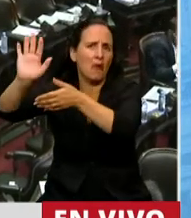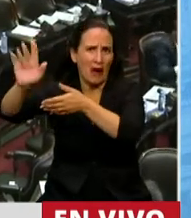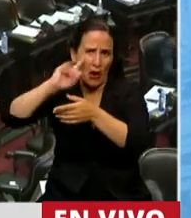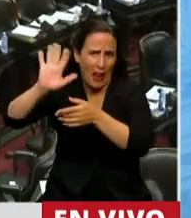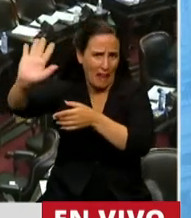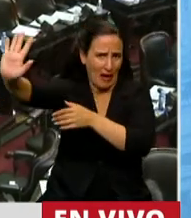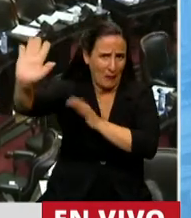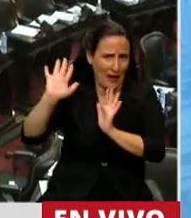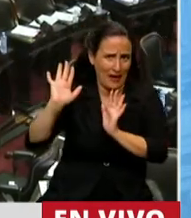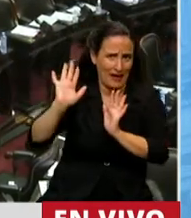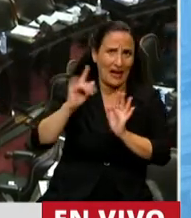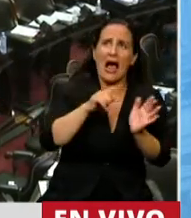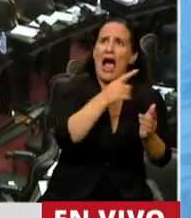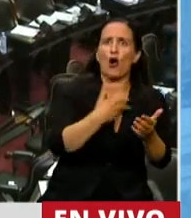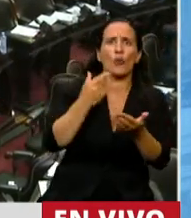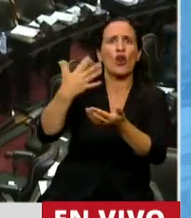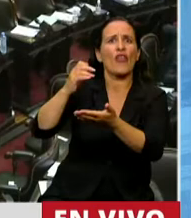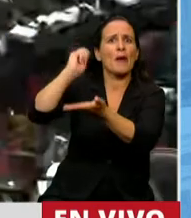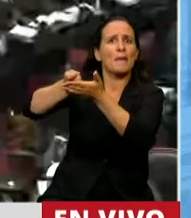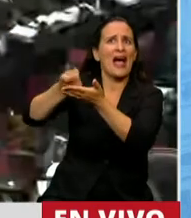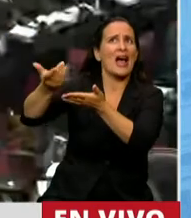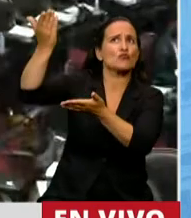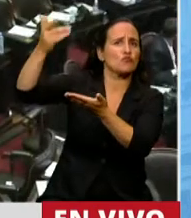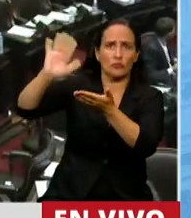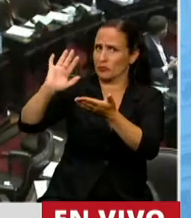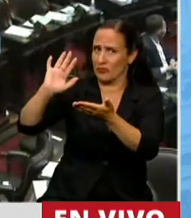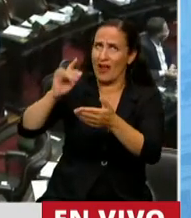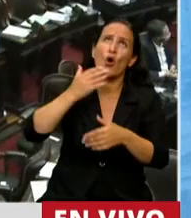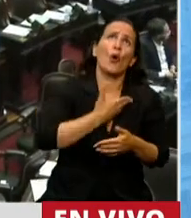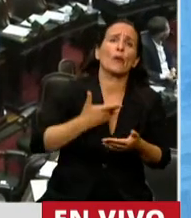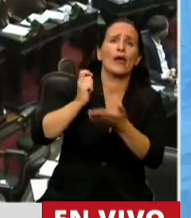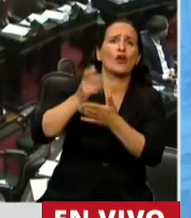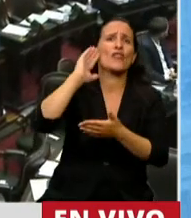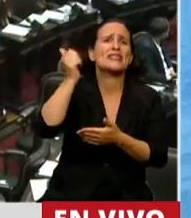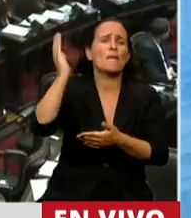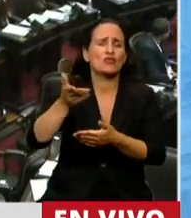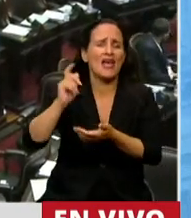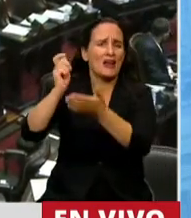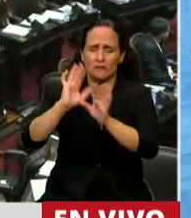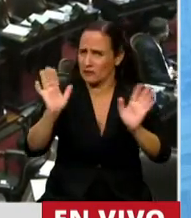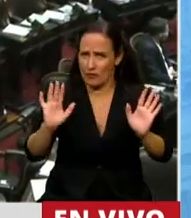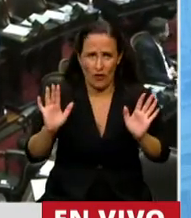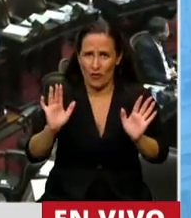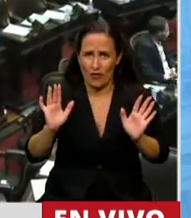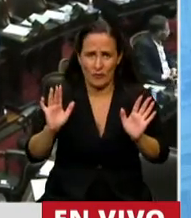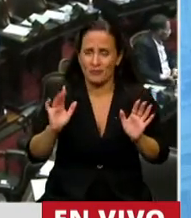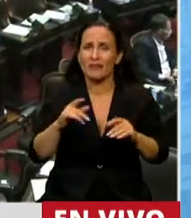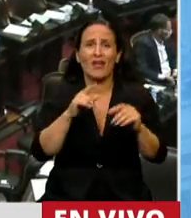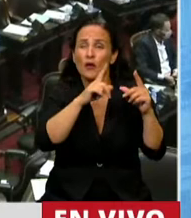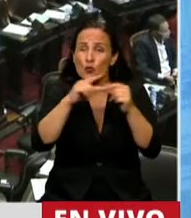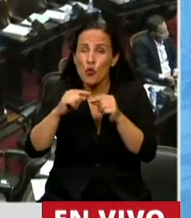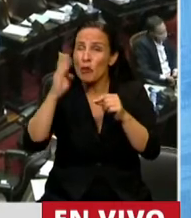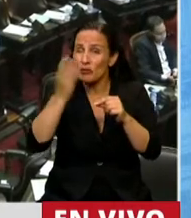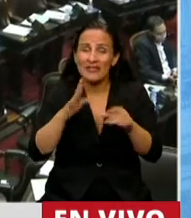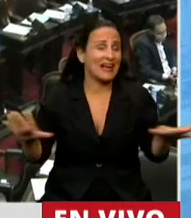errada decir que el gobierno emite al 16%. Los datos precisos, señores y